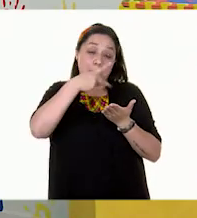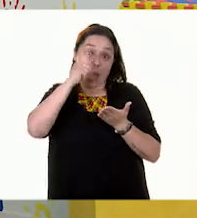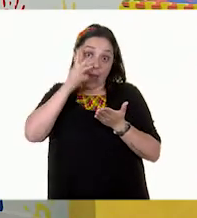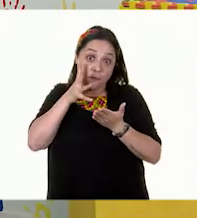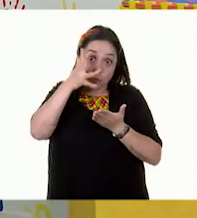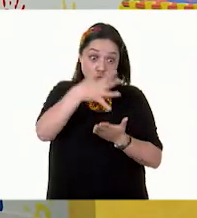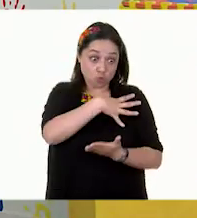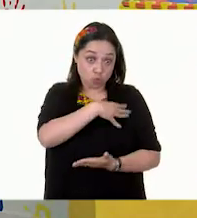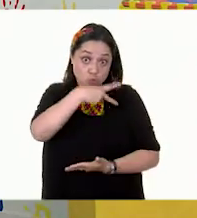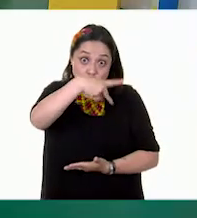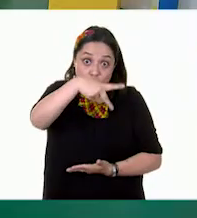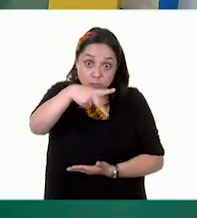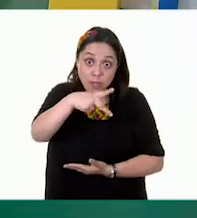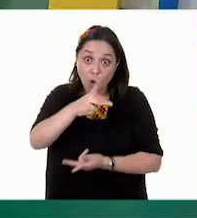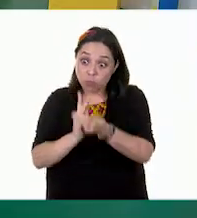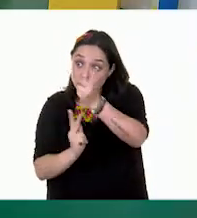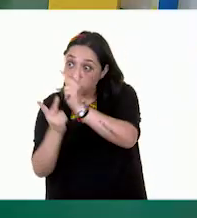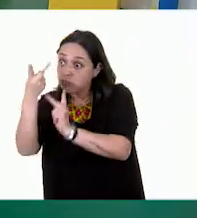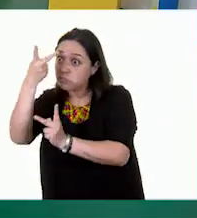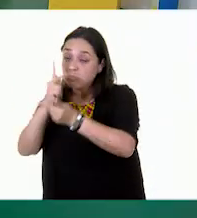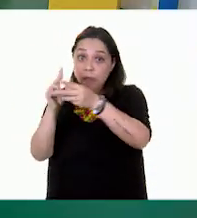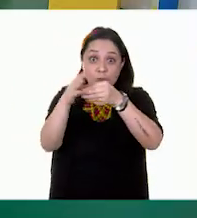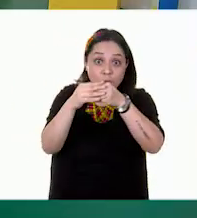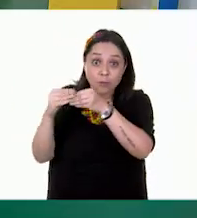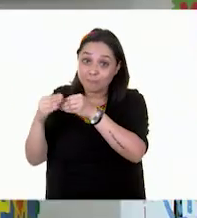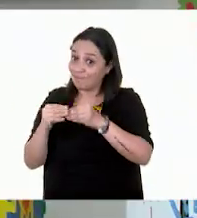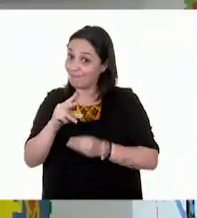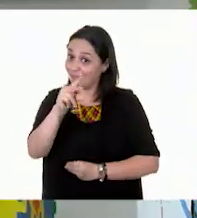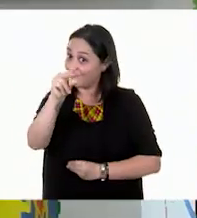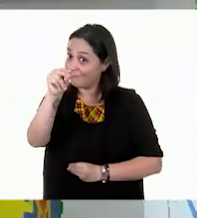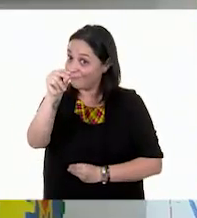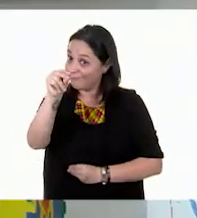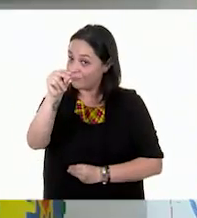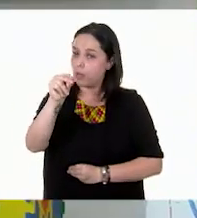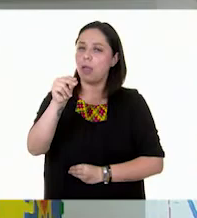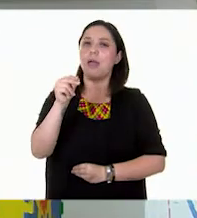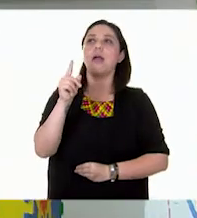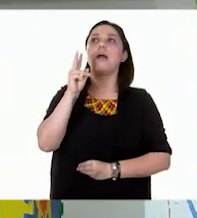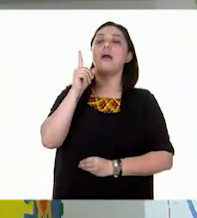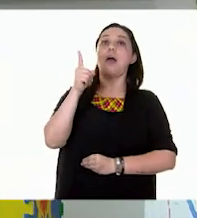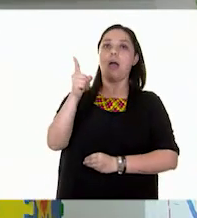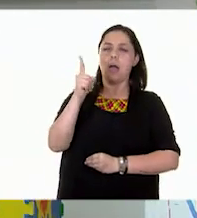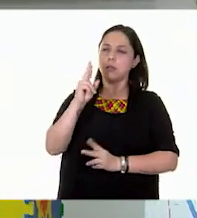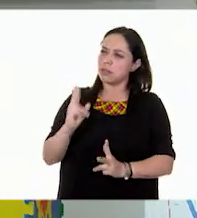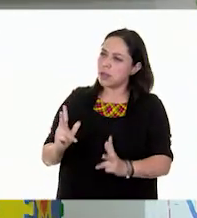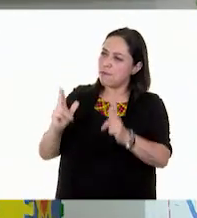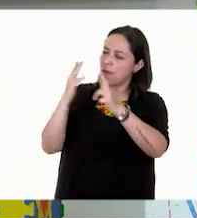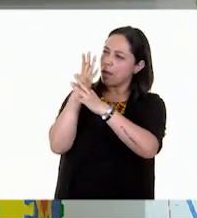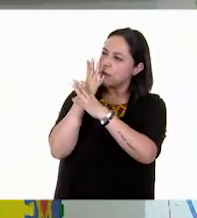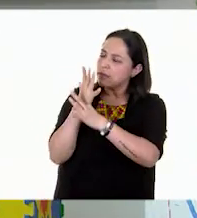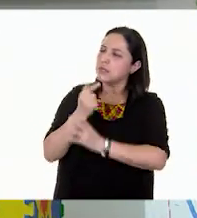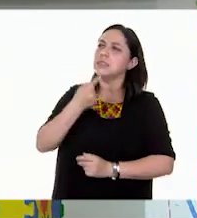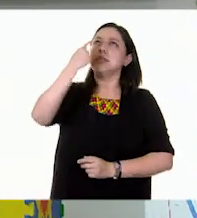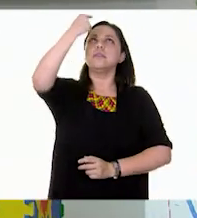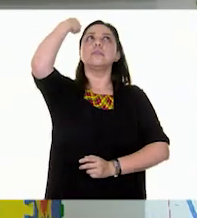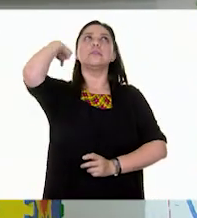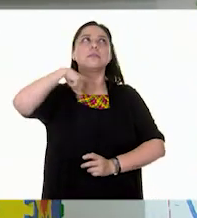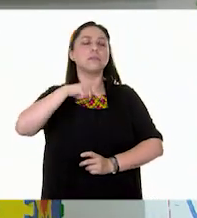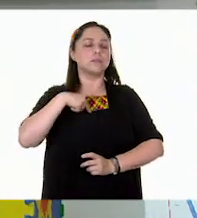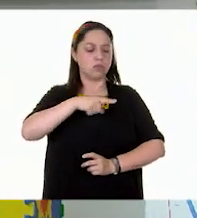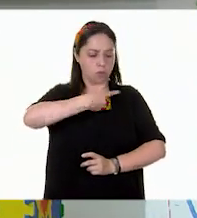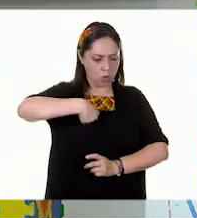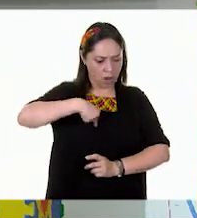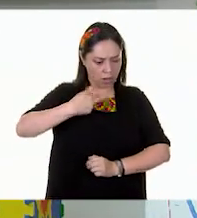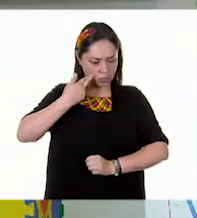Esta frase nos hace reflexionar sobre nuestra responsabilidad y de qué modo lo que hacemos para